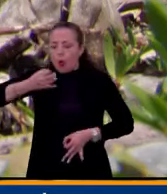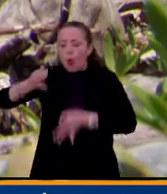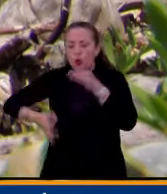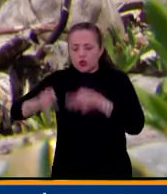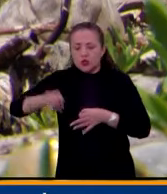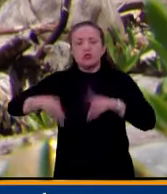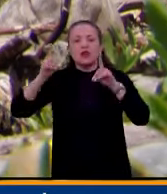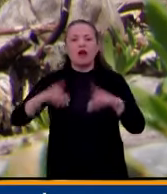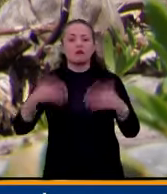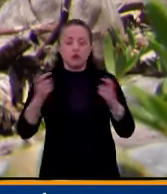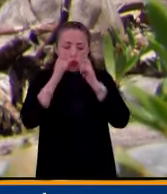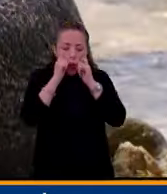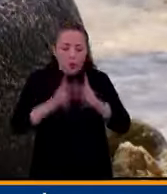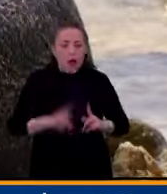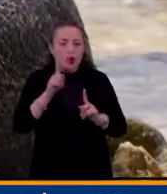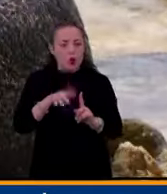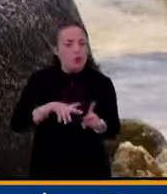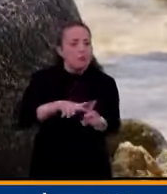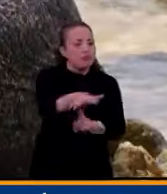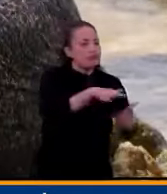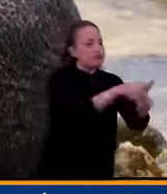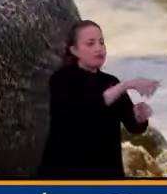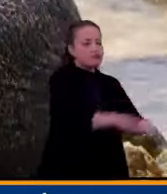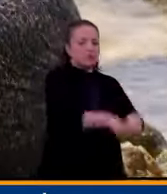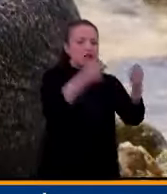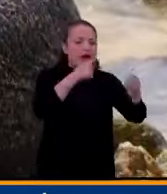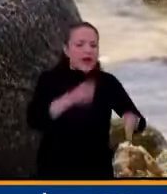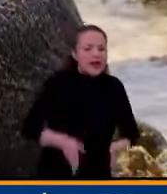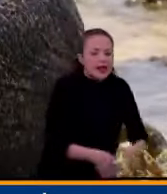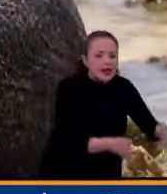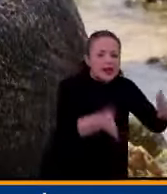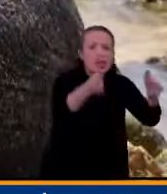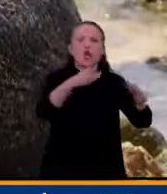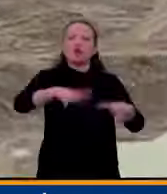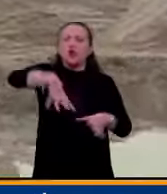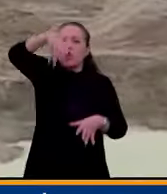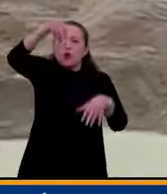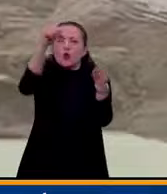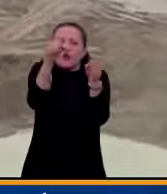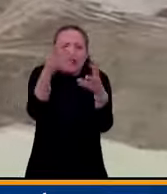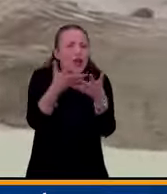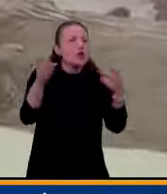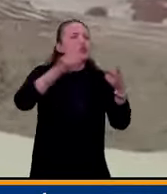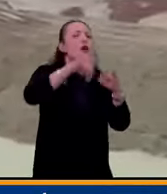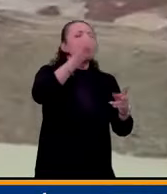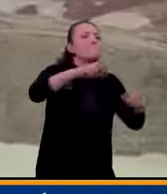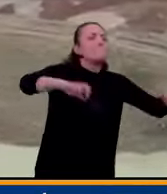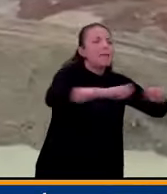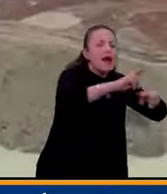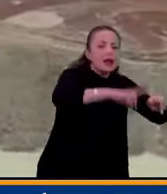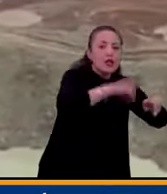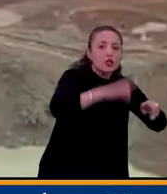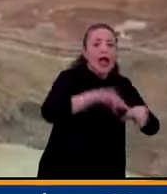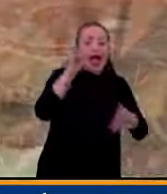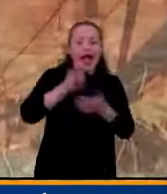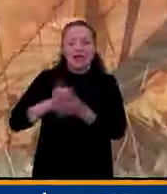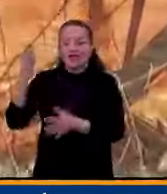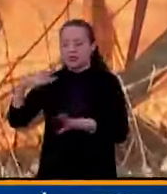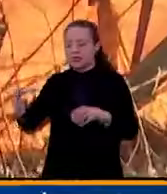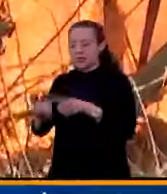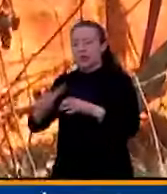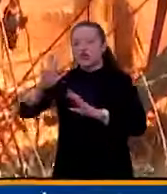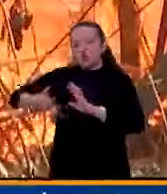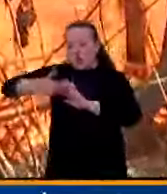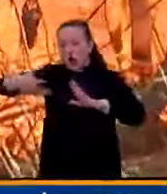la mano humana provoca graves daños en ríos, páramos y parques naturales. Fue así como hace ocho años las cortes abandonaron la